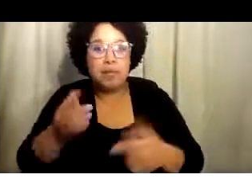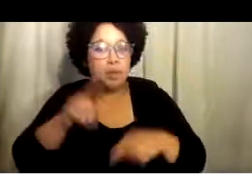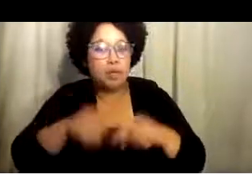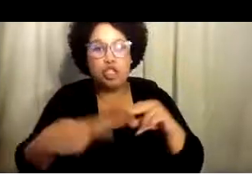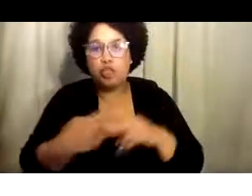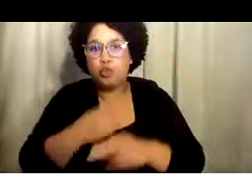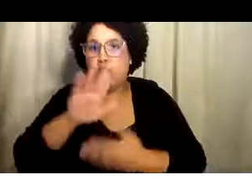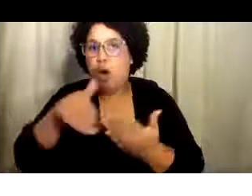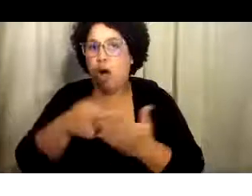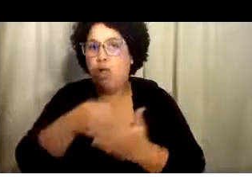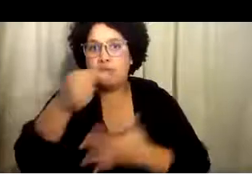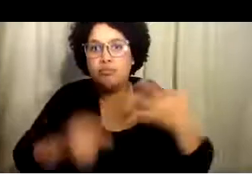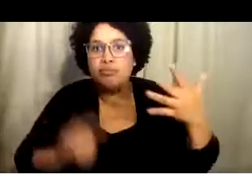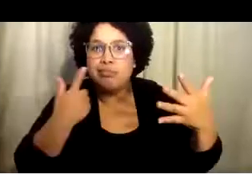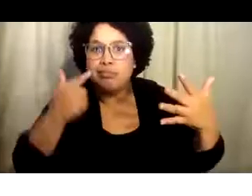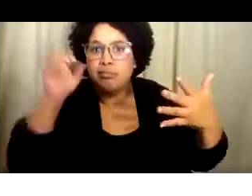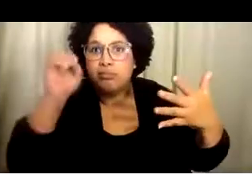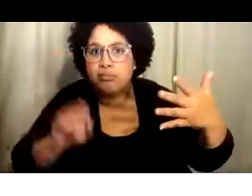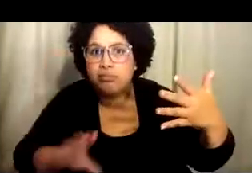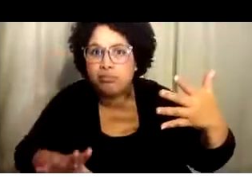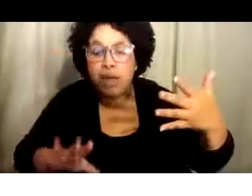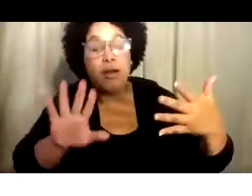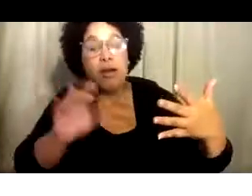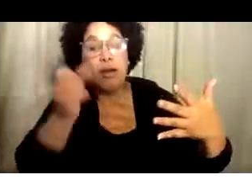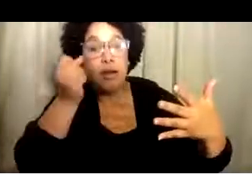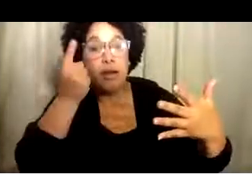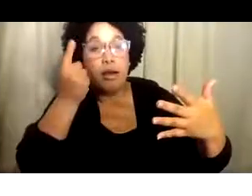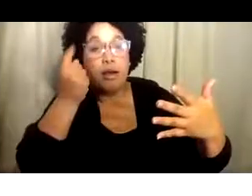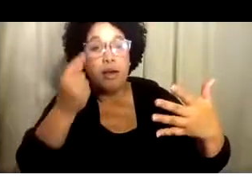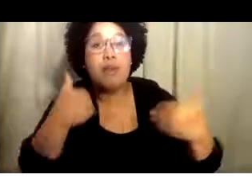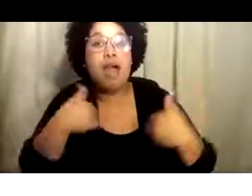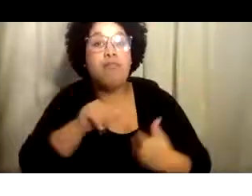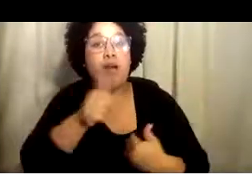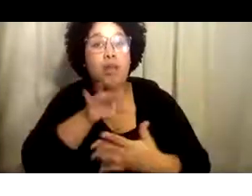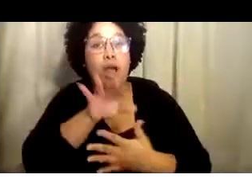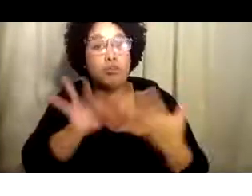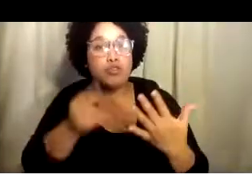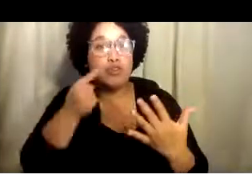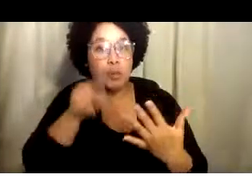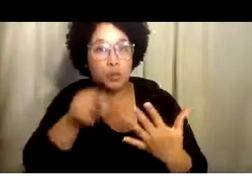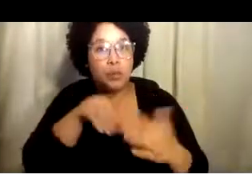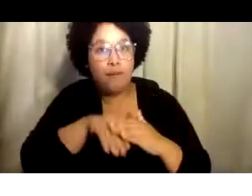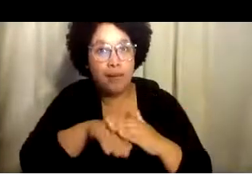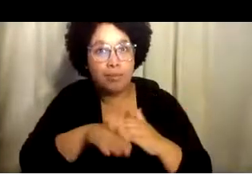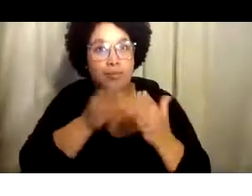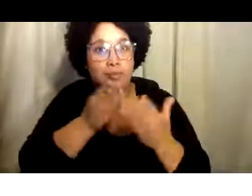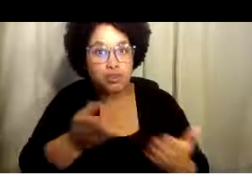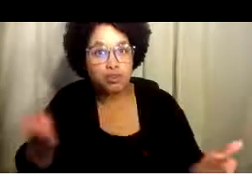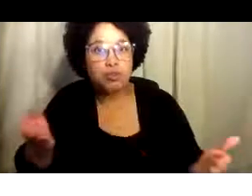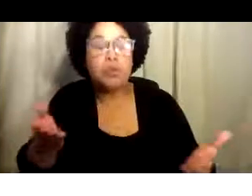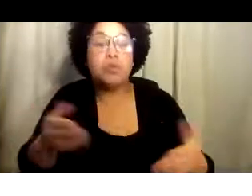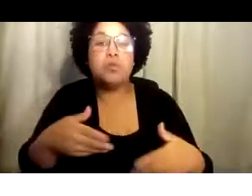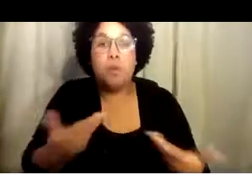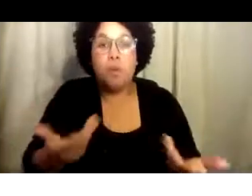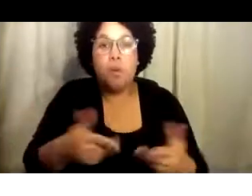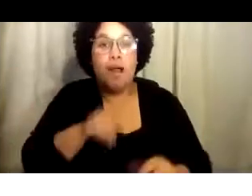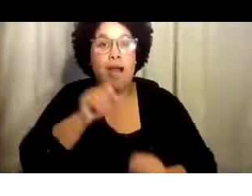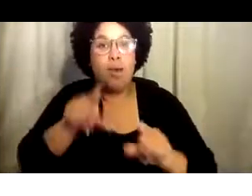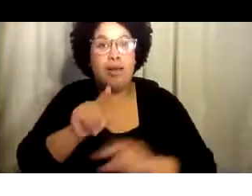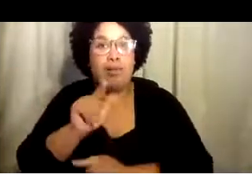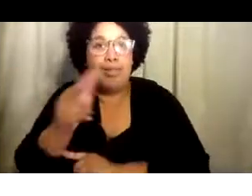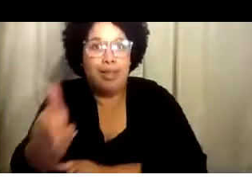que tienen un dispositivo, tal vez no tengan acceso a todas las funciones que mencionamos, pero podemos